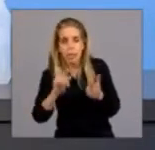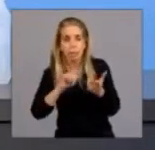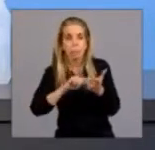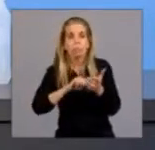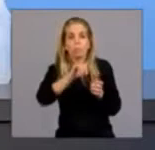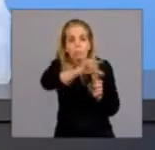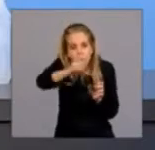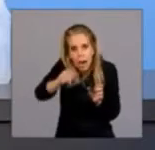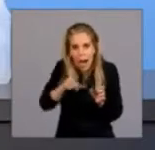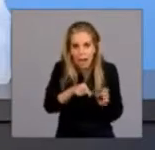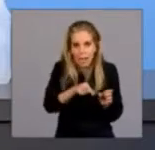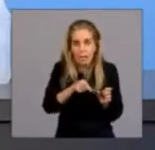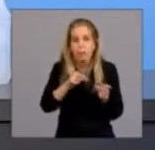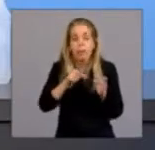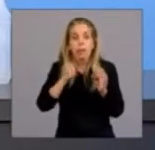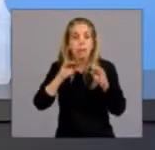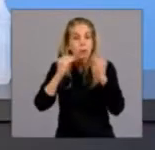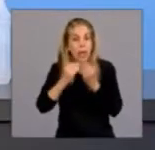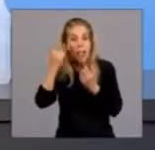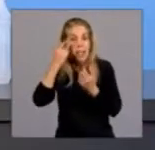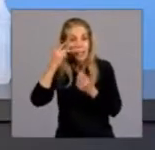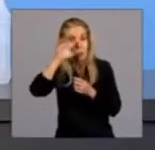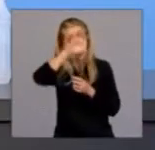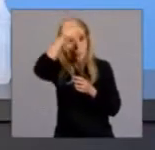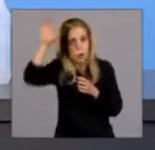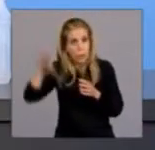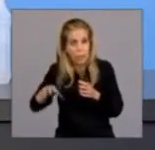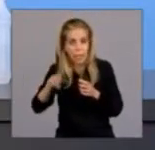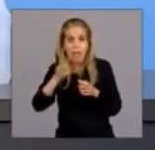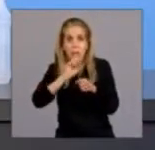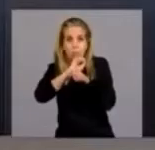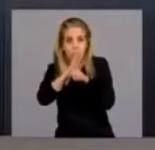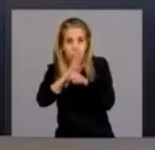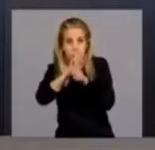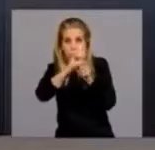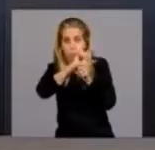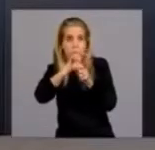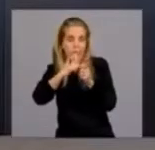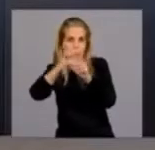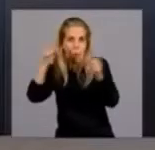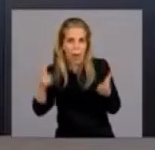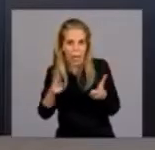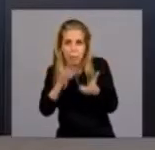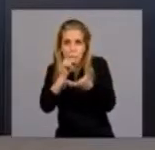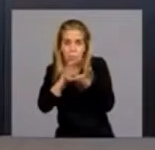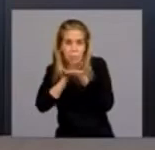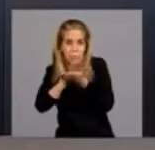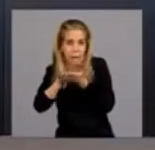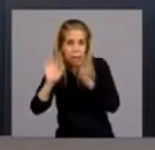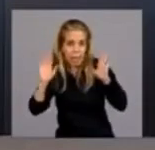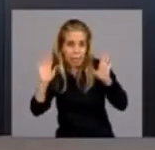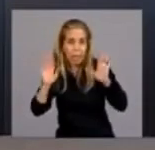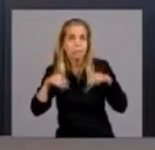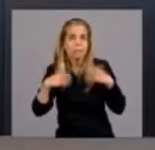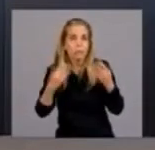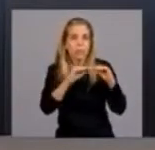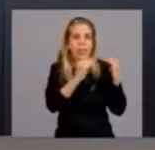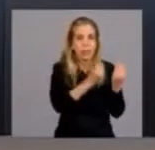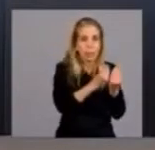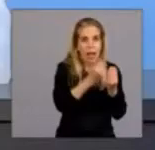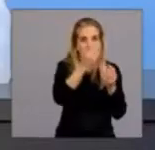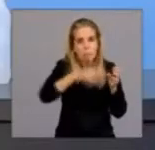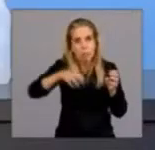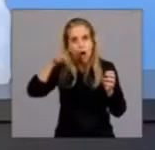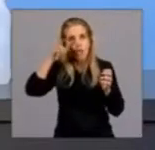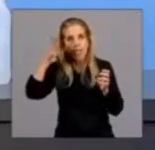no hay circulación comunitaria del virus. Esto quiere decir que más del 85% del